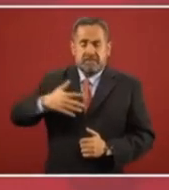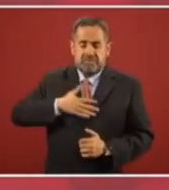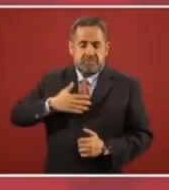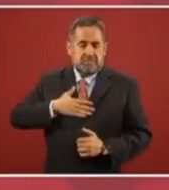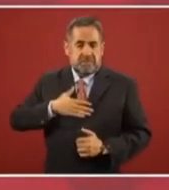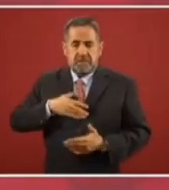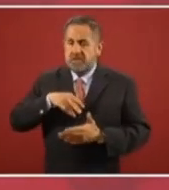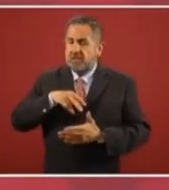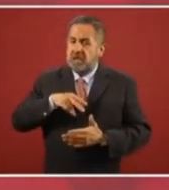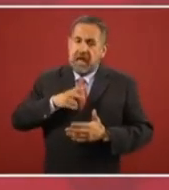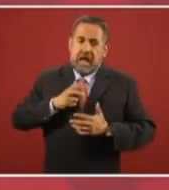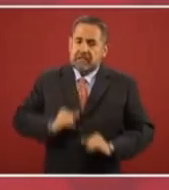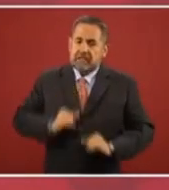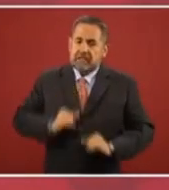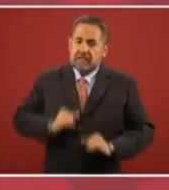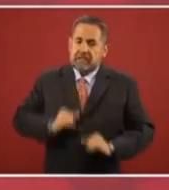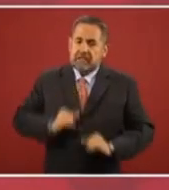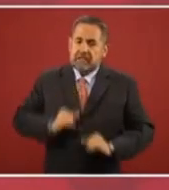de nuestro país